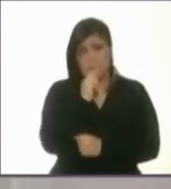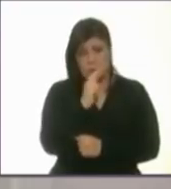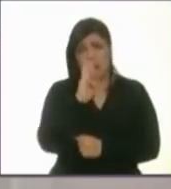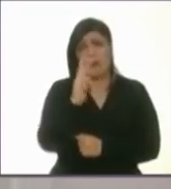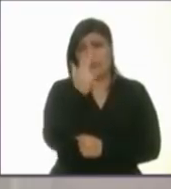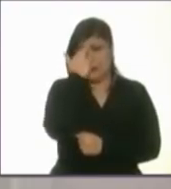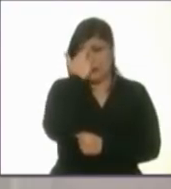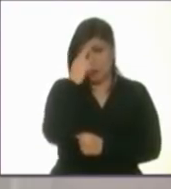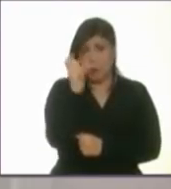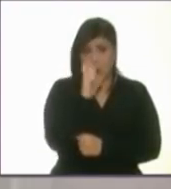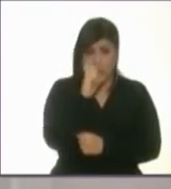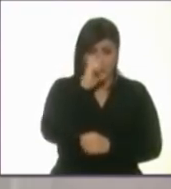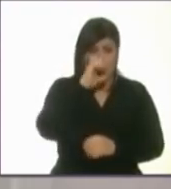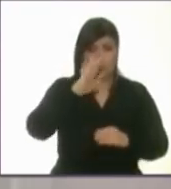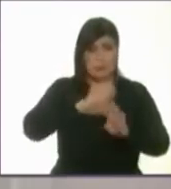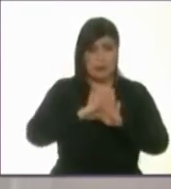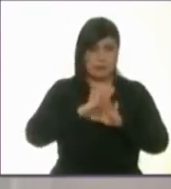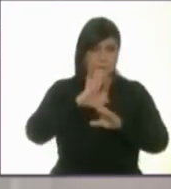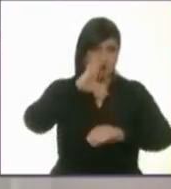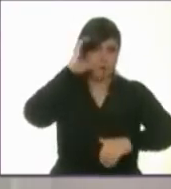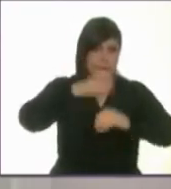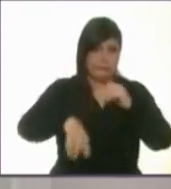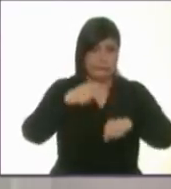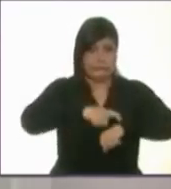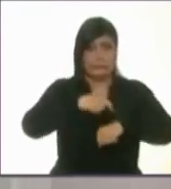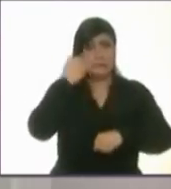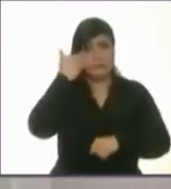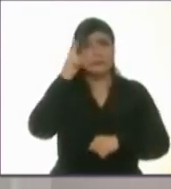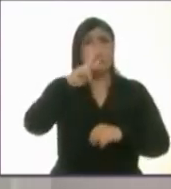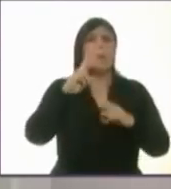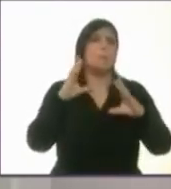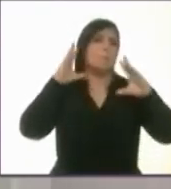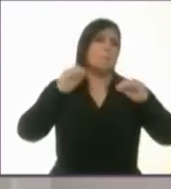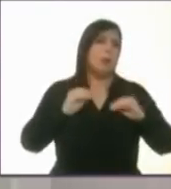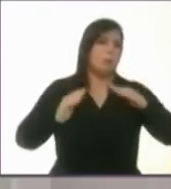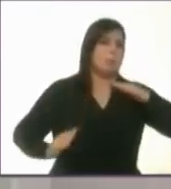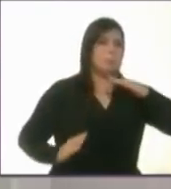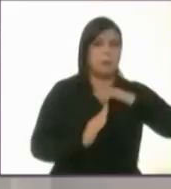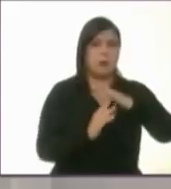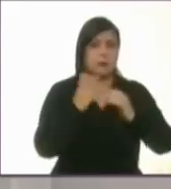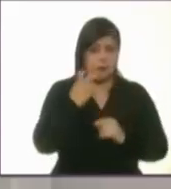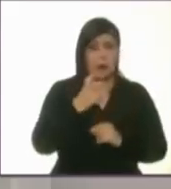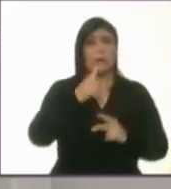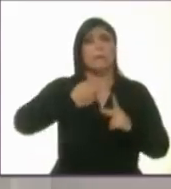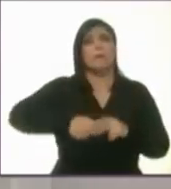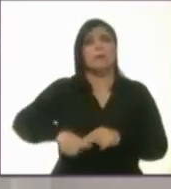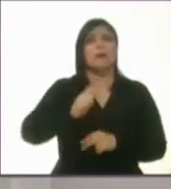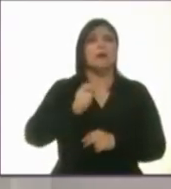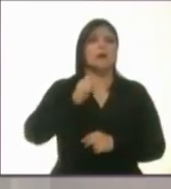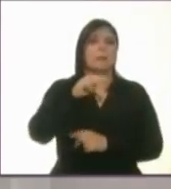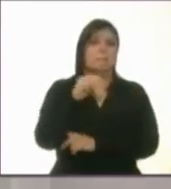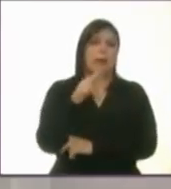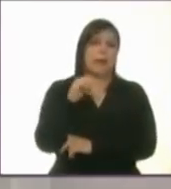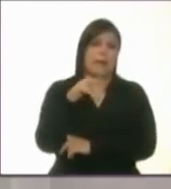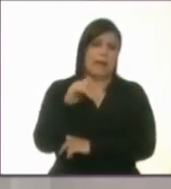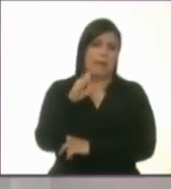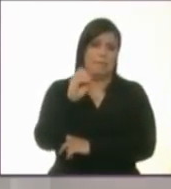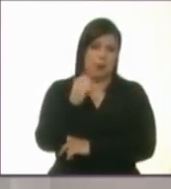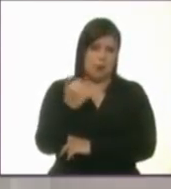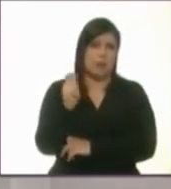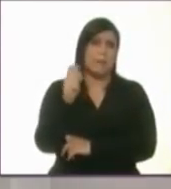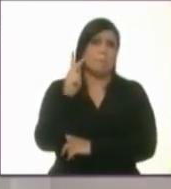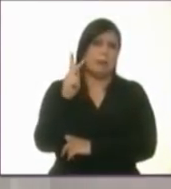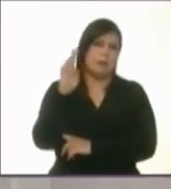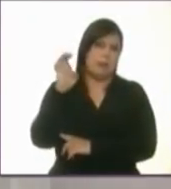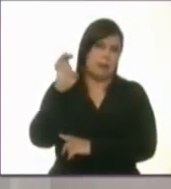recuerdo que cuando se les acabe el tiempo se cerrará el micrófono. Y damos inicio con Mariana Boy del Partido Verde